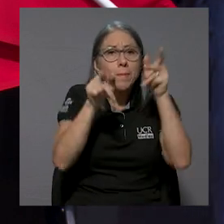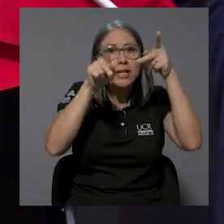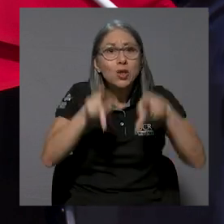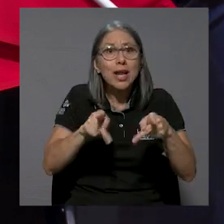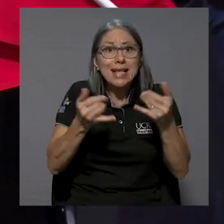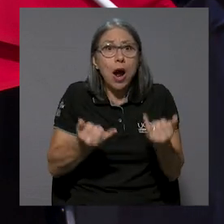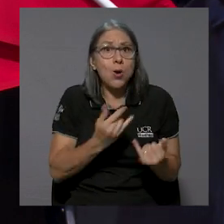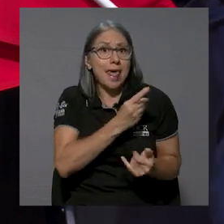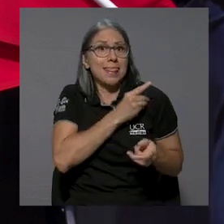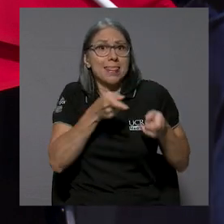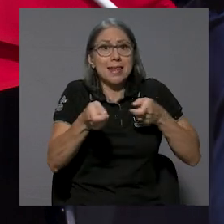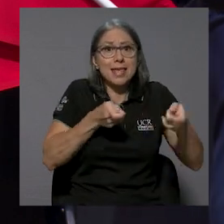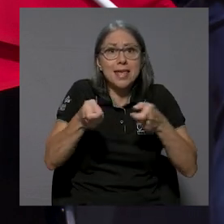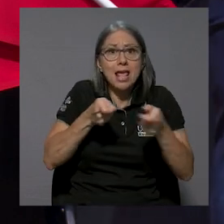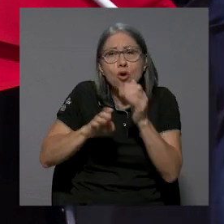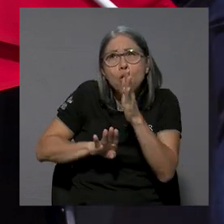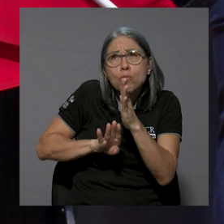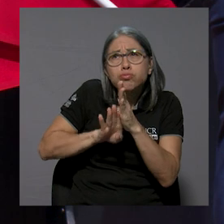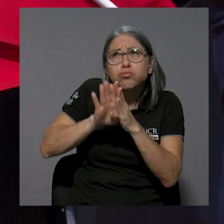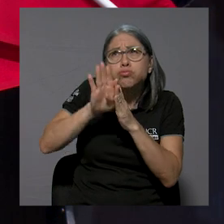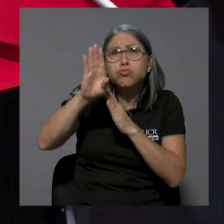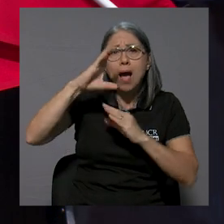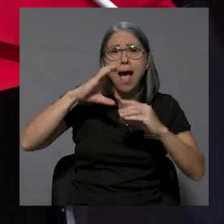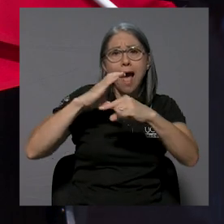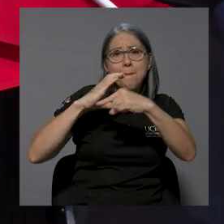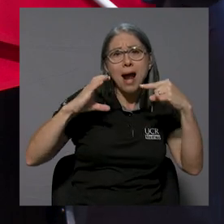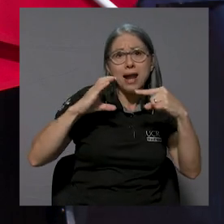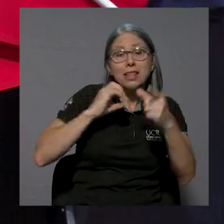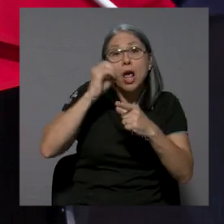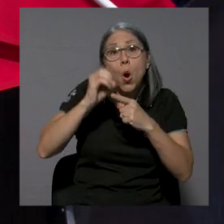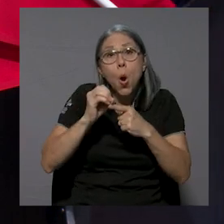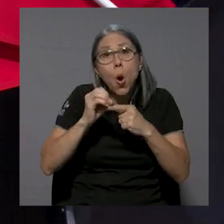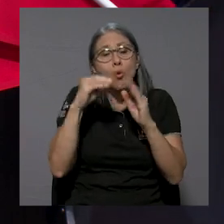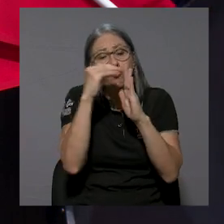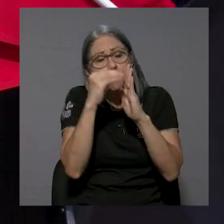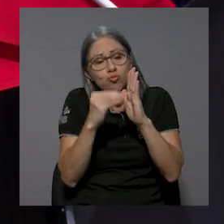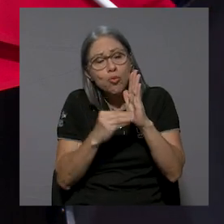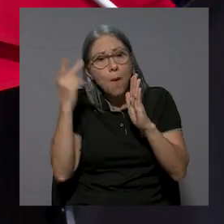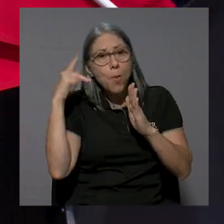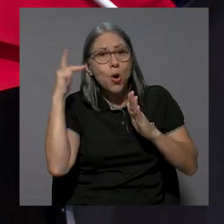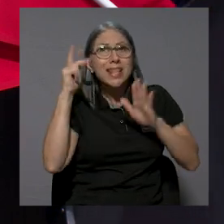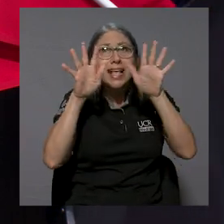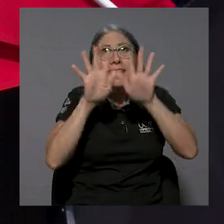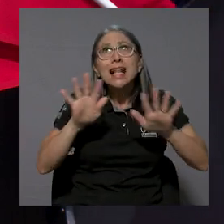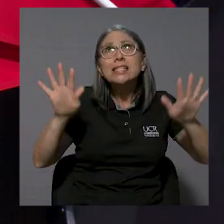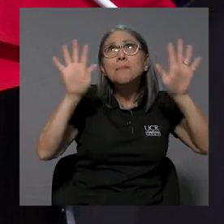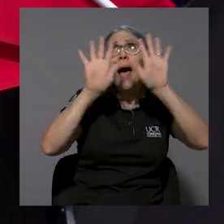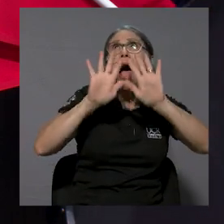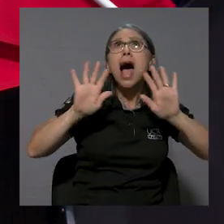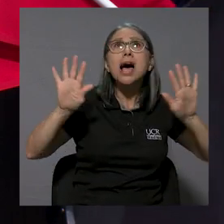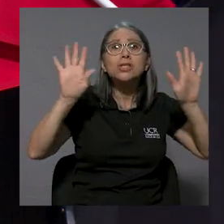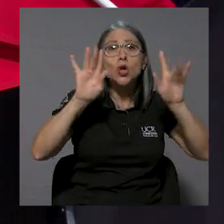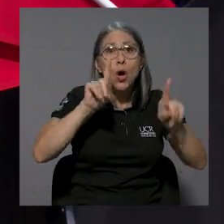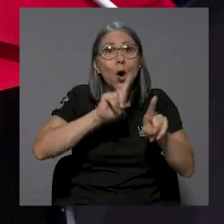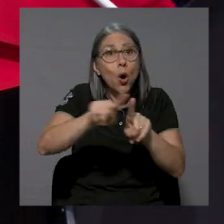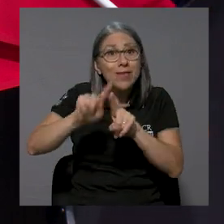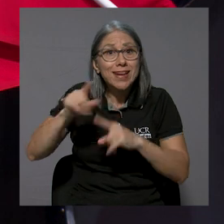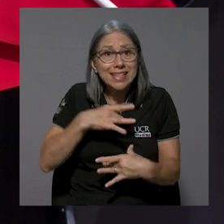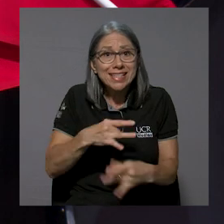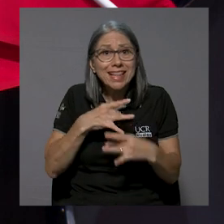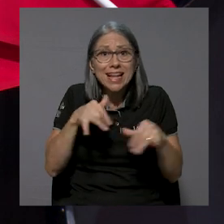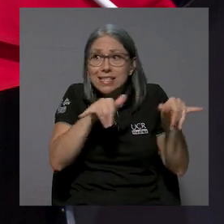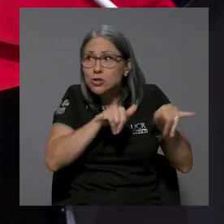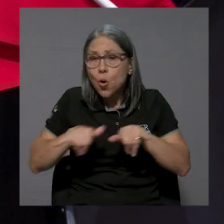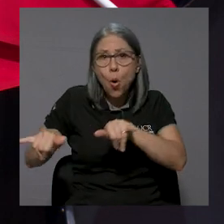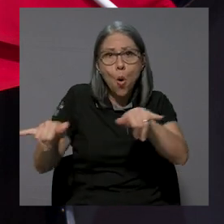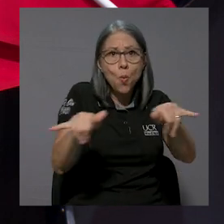misiones a Marte o que están haciendo política del espacio o que tienen una serie de intereses comunes y a partir de